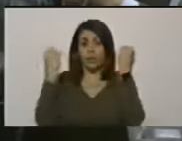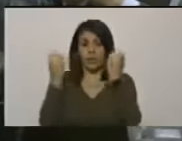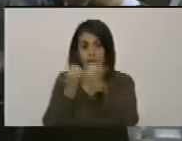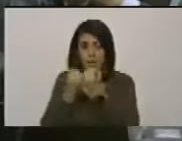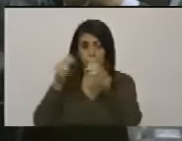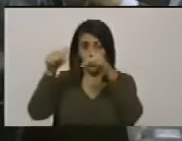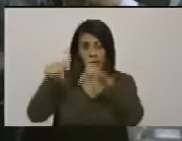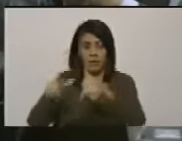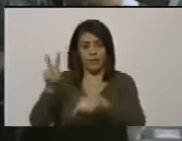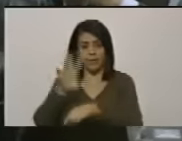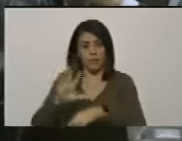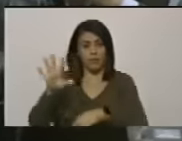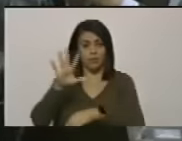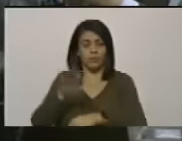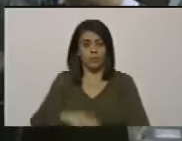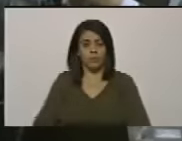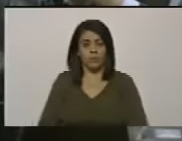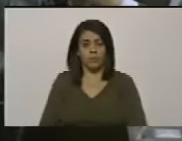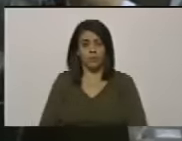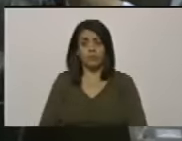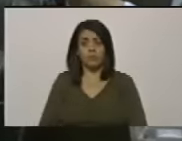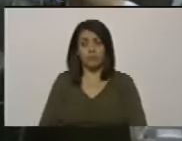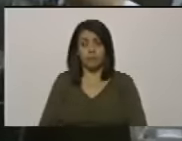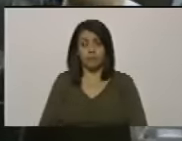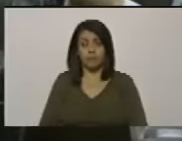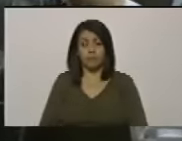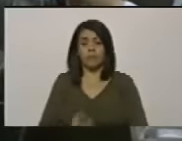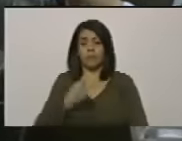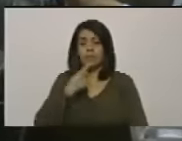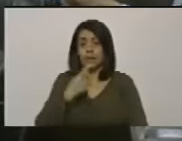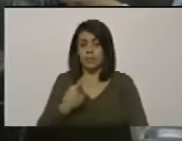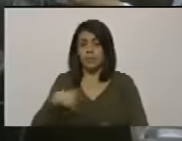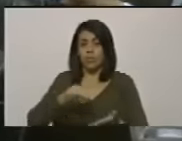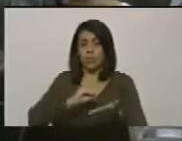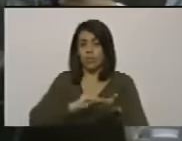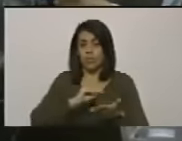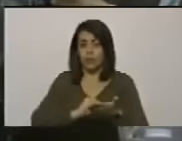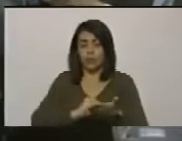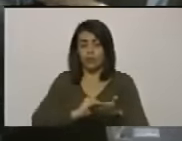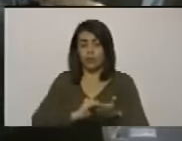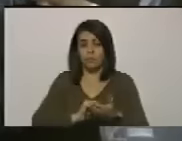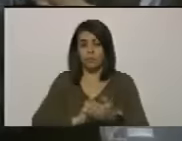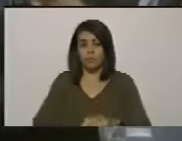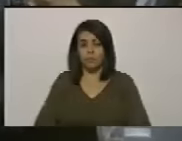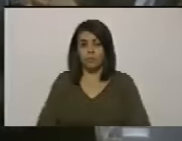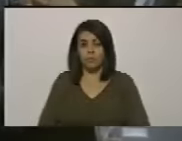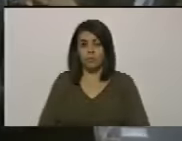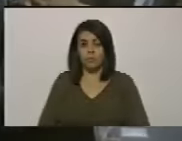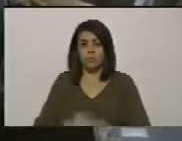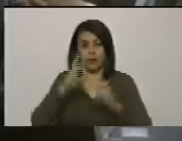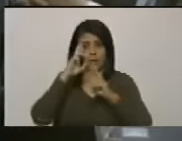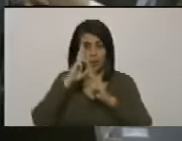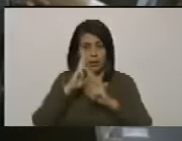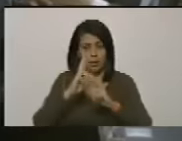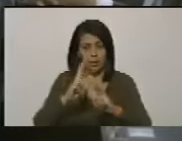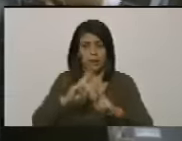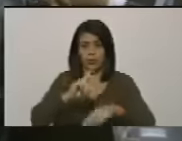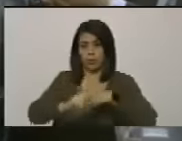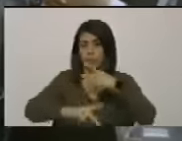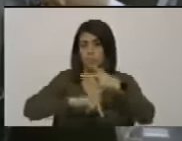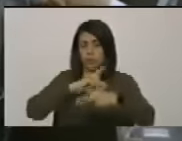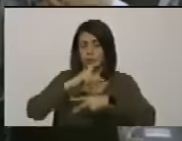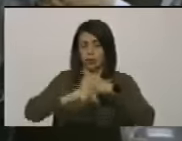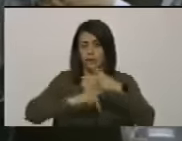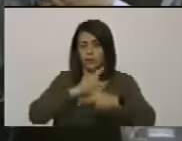Estado eso sí como hemos dicho recurrentemente respetando el debido proceso